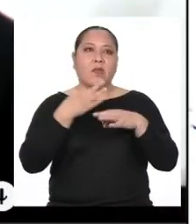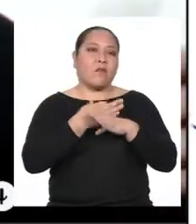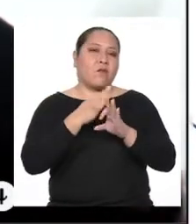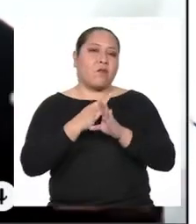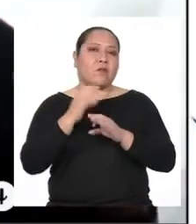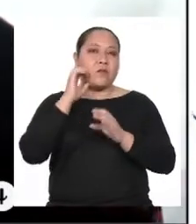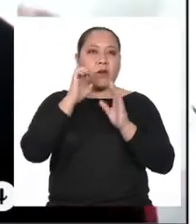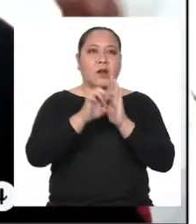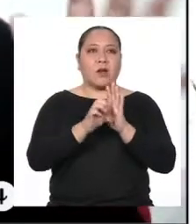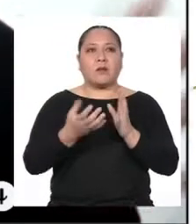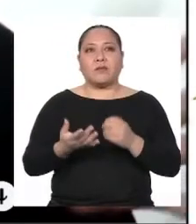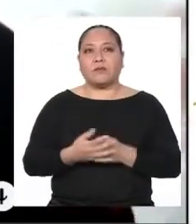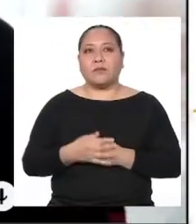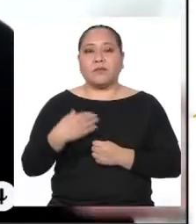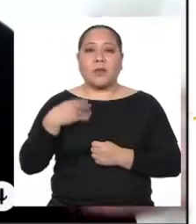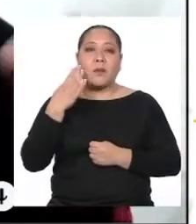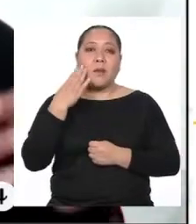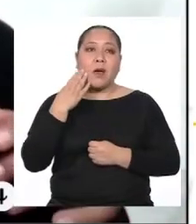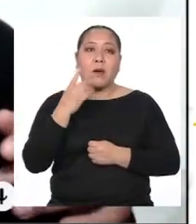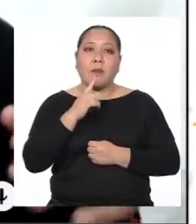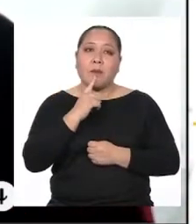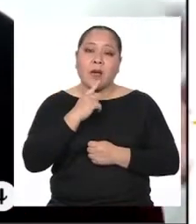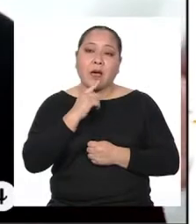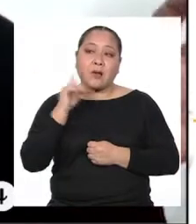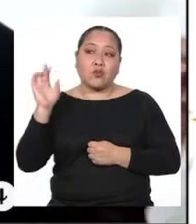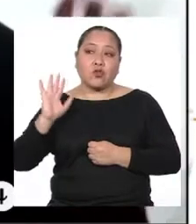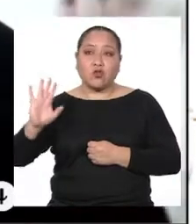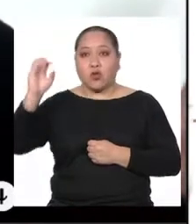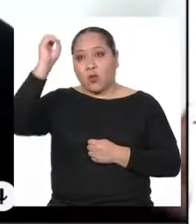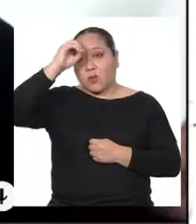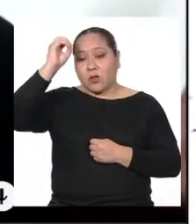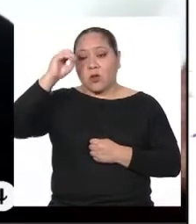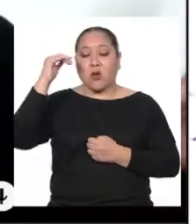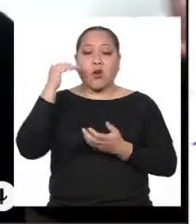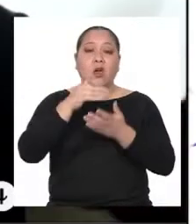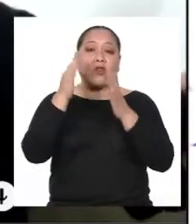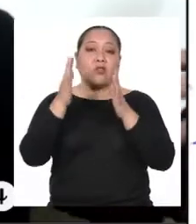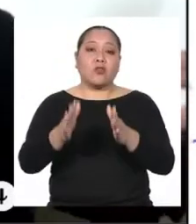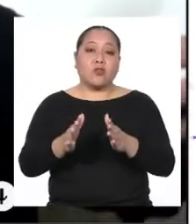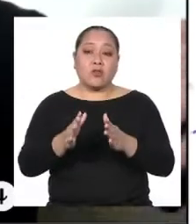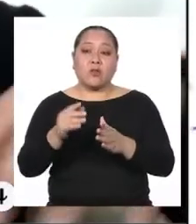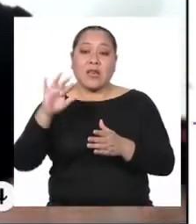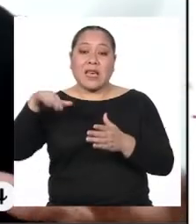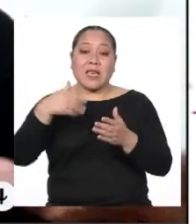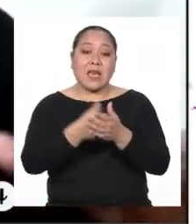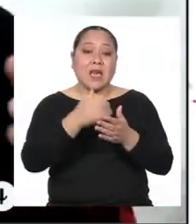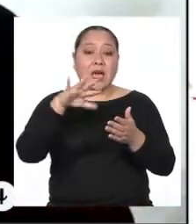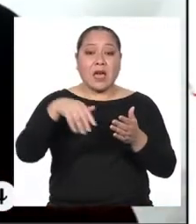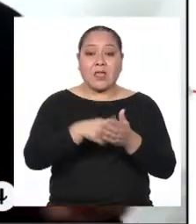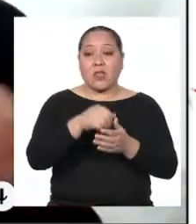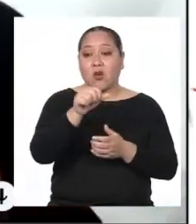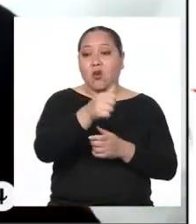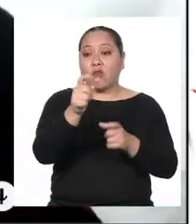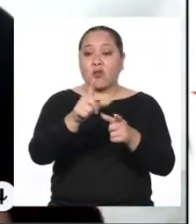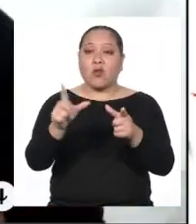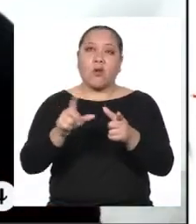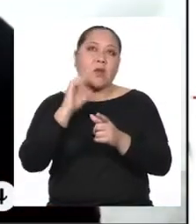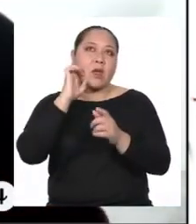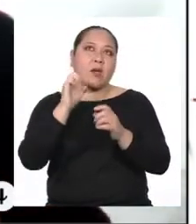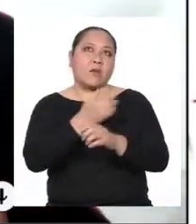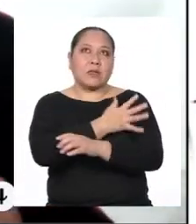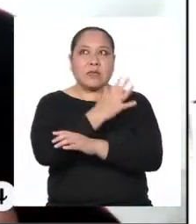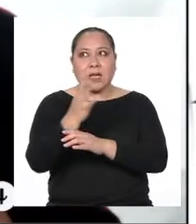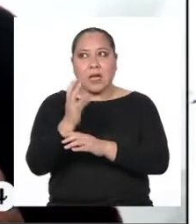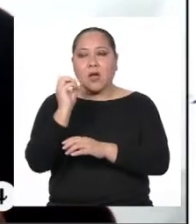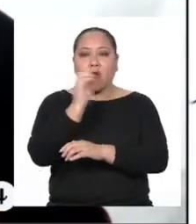Por ejemplo, mi mamá, mi papá opinan que los alumnos que llegan desde otros lados del Perú Puede decirse de la región selva o la